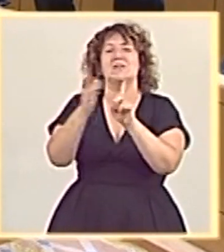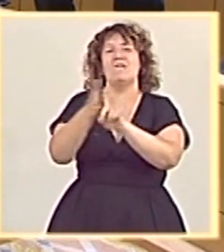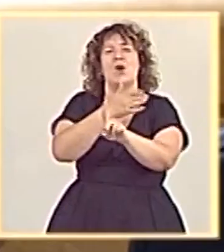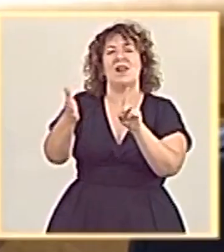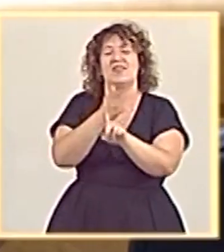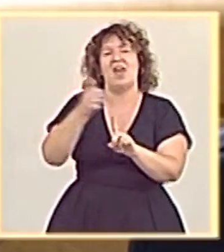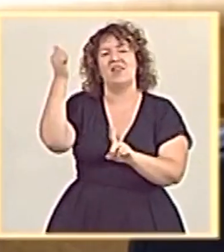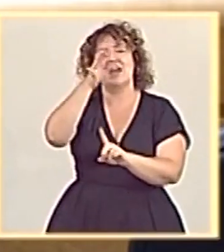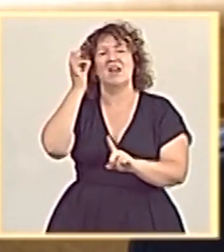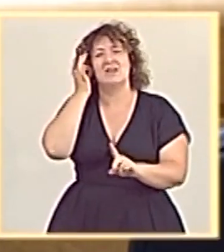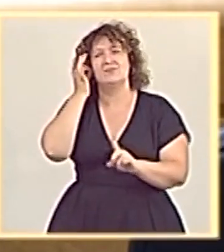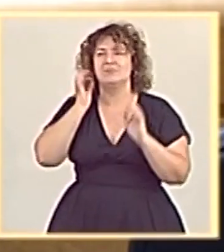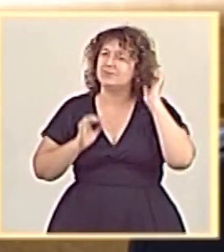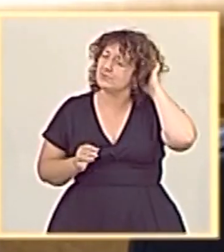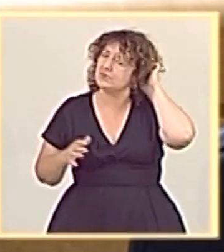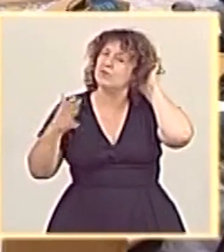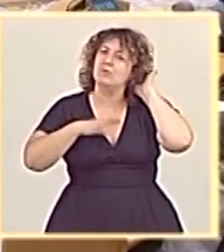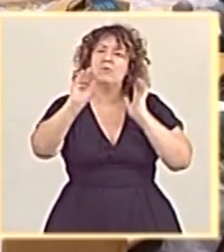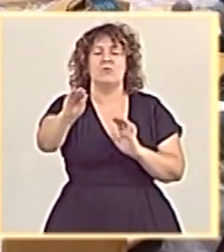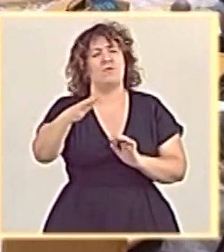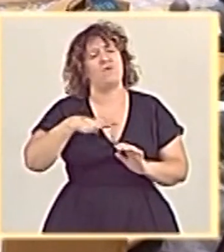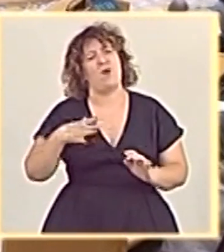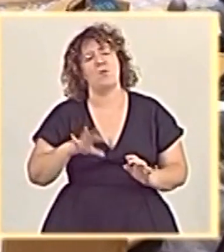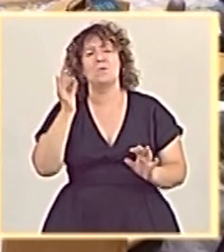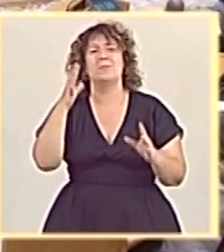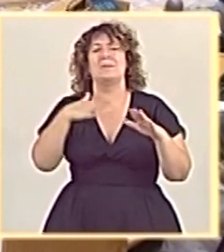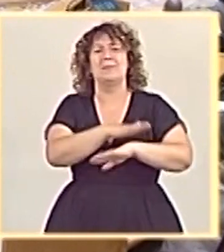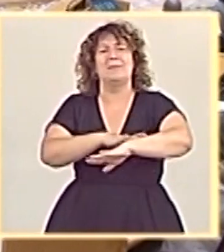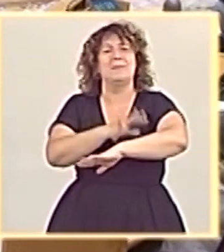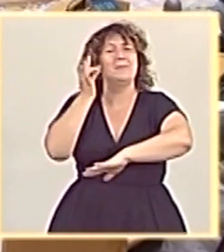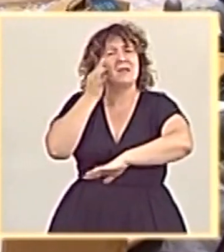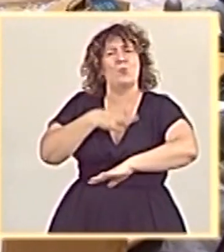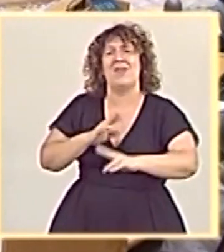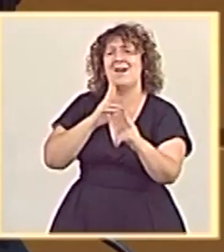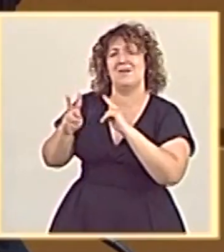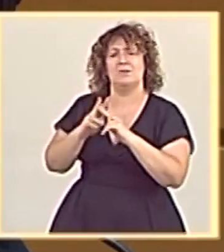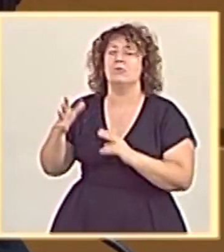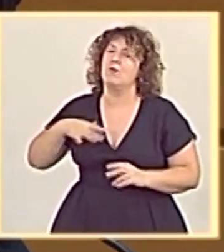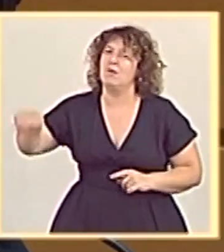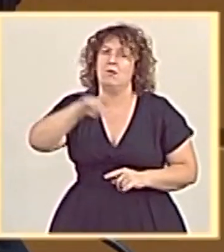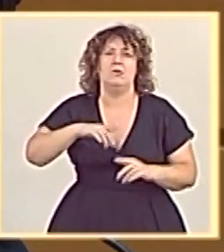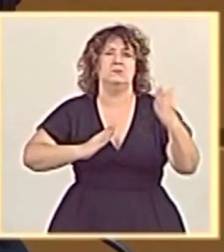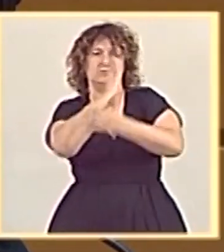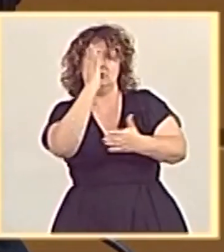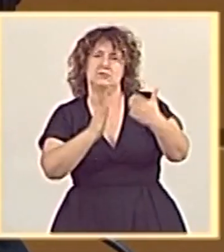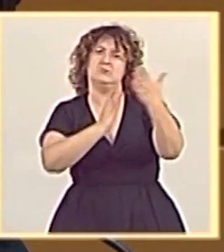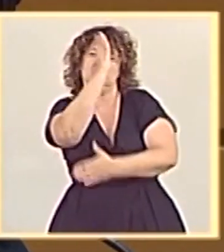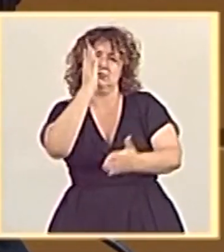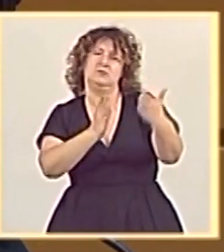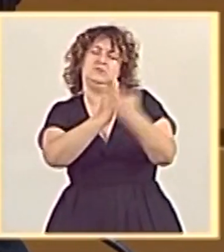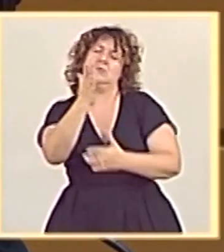contingencia que ha convertido en servicios... a la ministra que pueda debatir con tranquilidad, porque están constantemente interrumpiéndole.